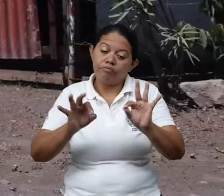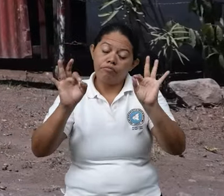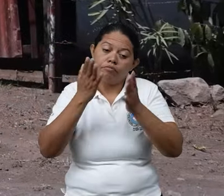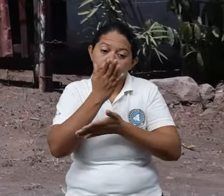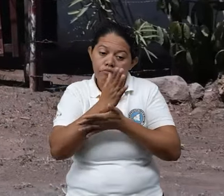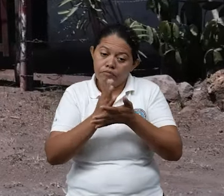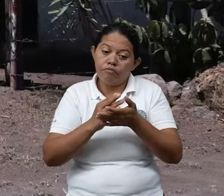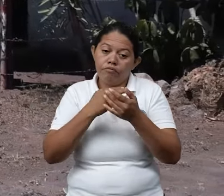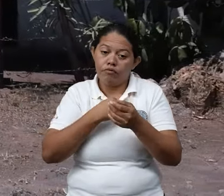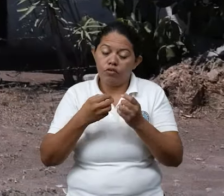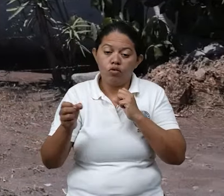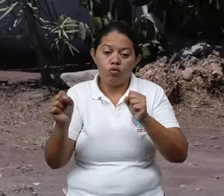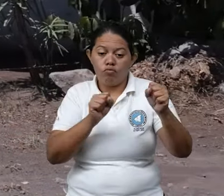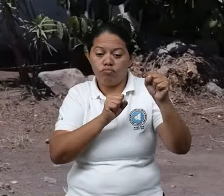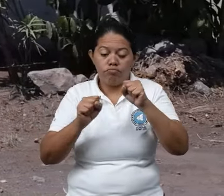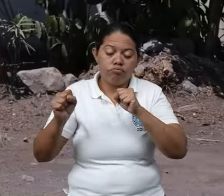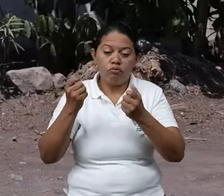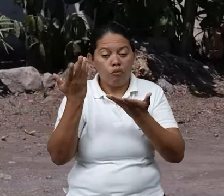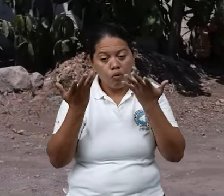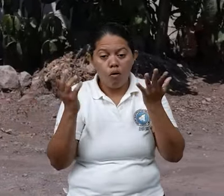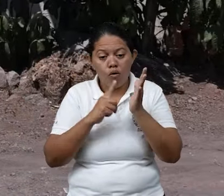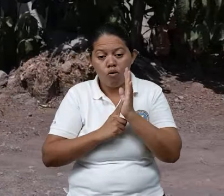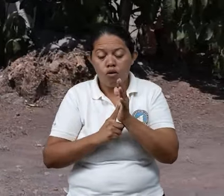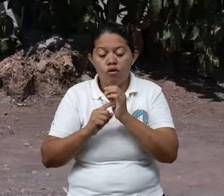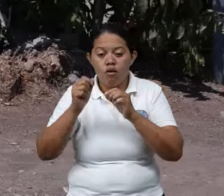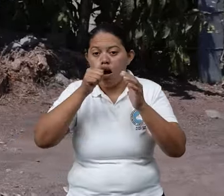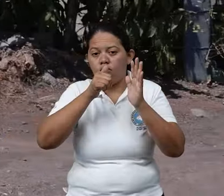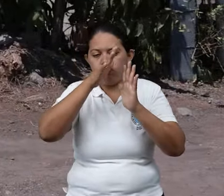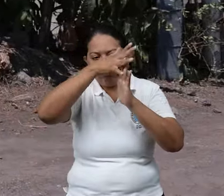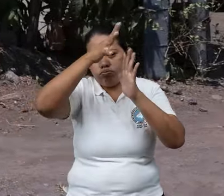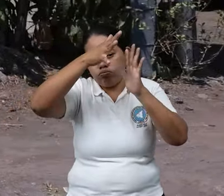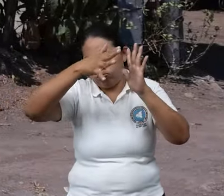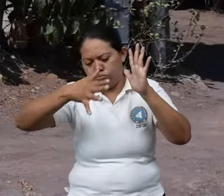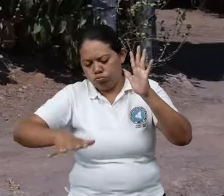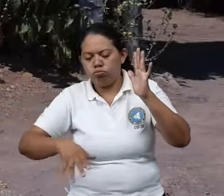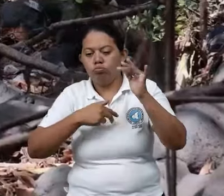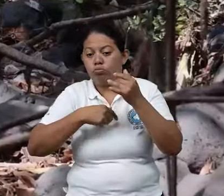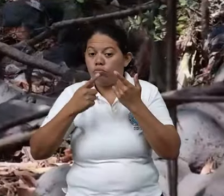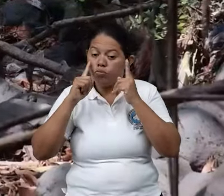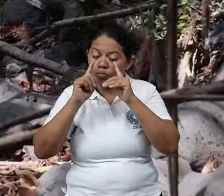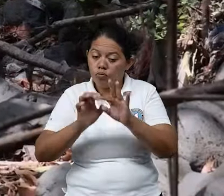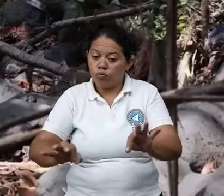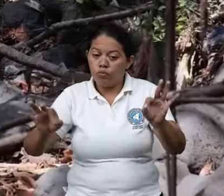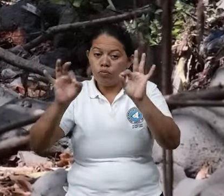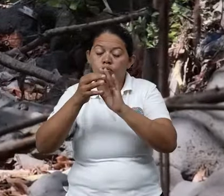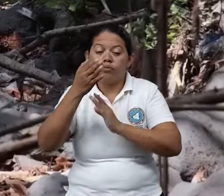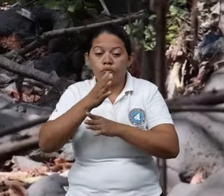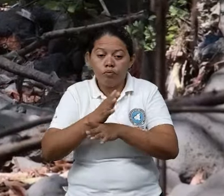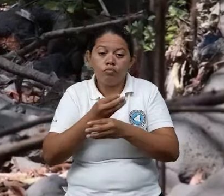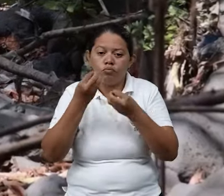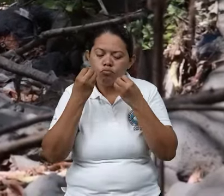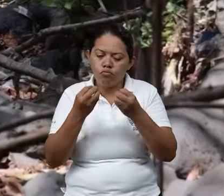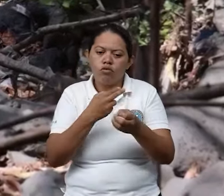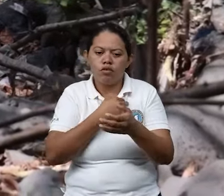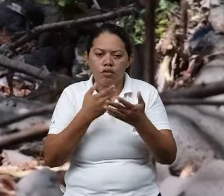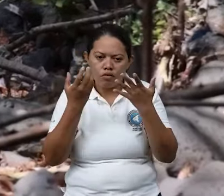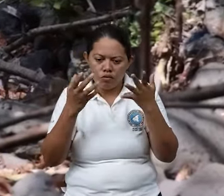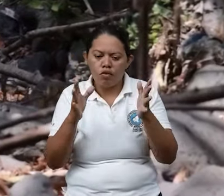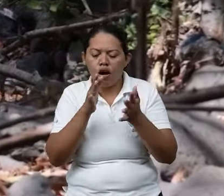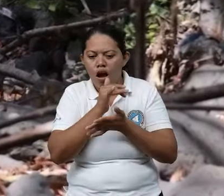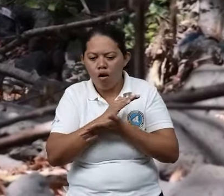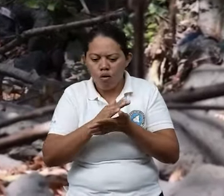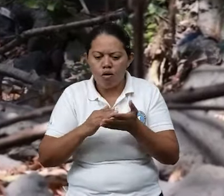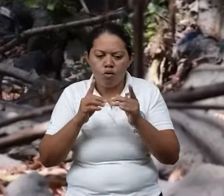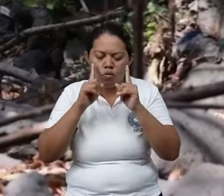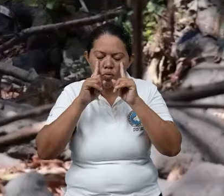probablemente un sismo, un terremoto, ¿verdad? Deslizamientos. Y ante esto, nosotros hemos realizado muchas acciones que van